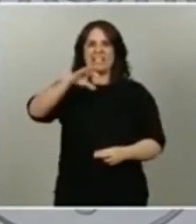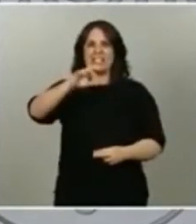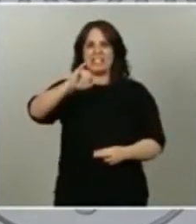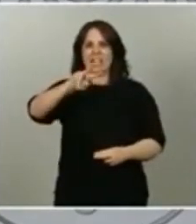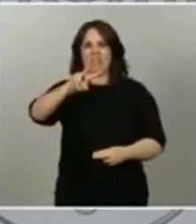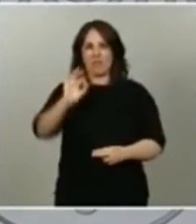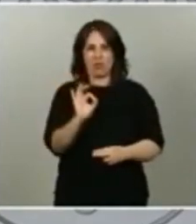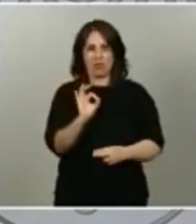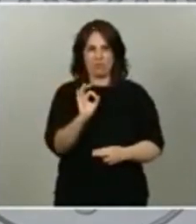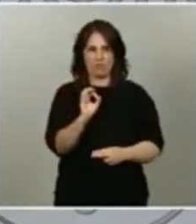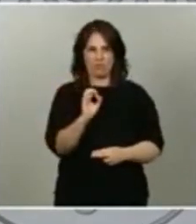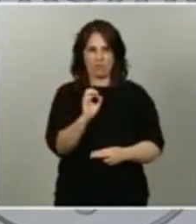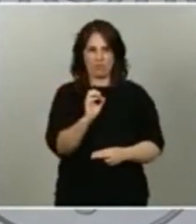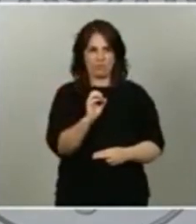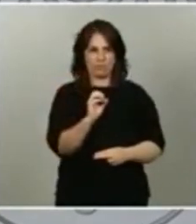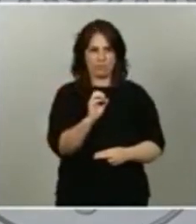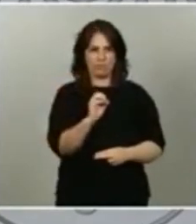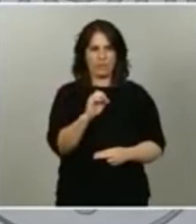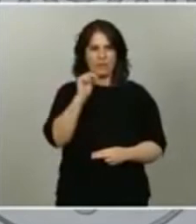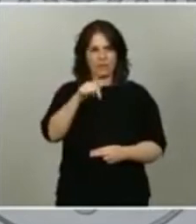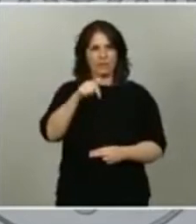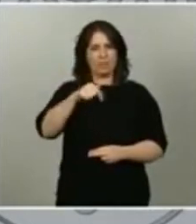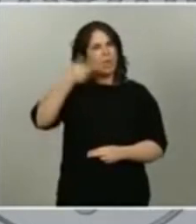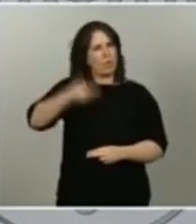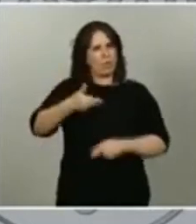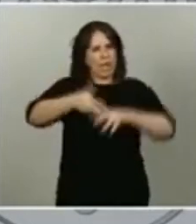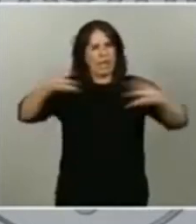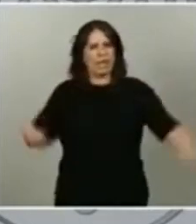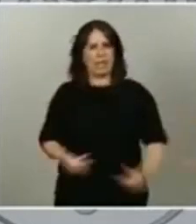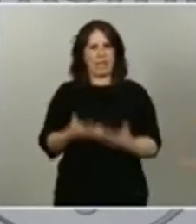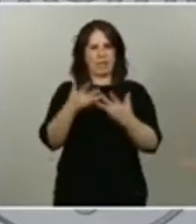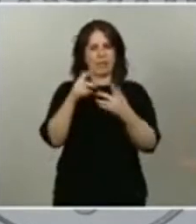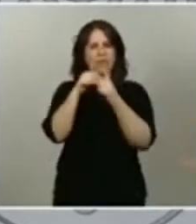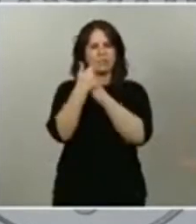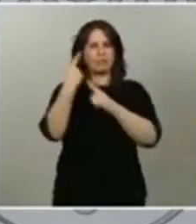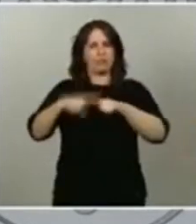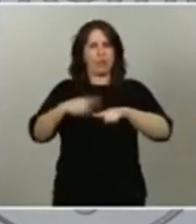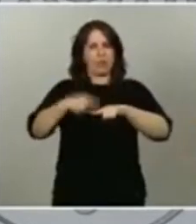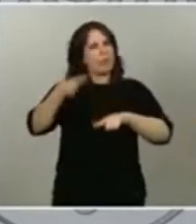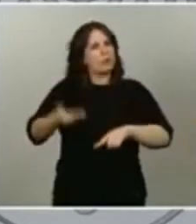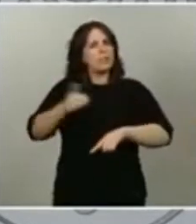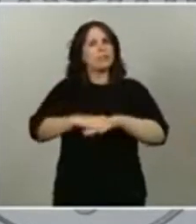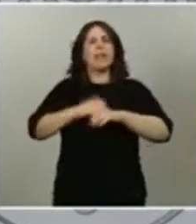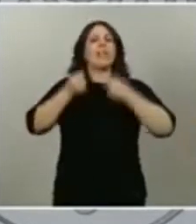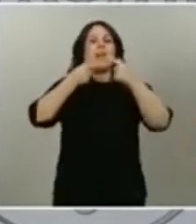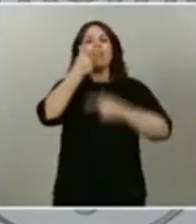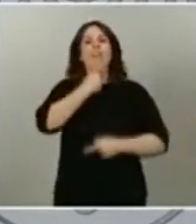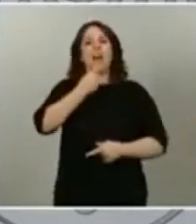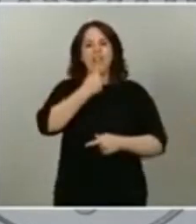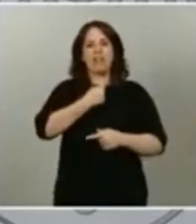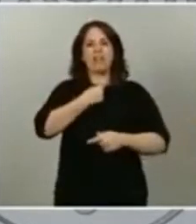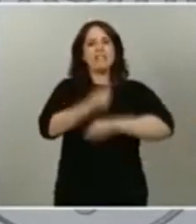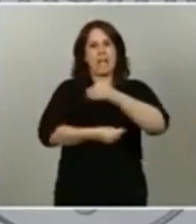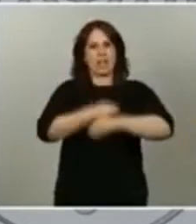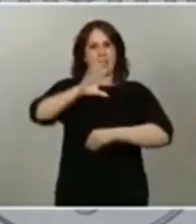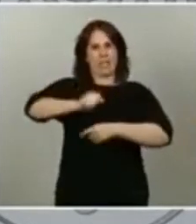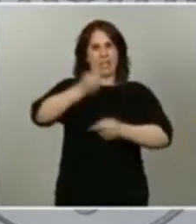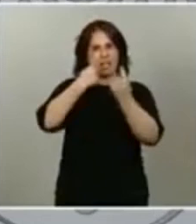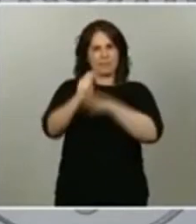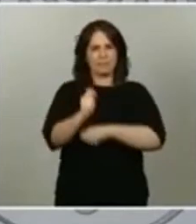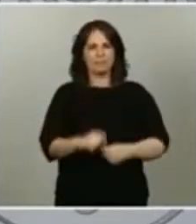trata de un factor importante para facilitar el desarrollo de estas operaciones. Es